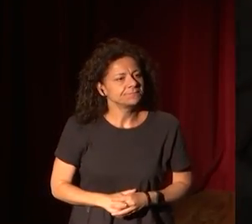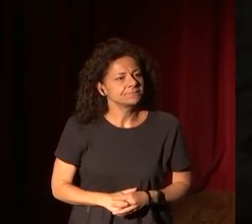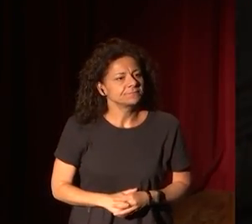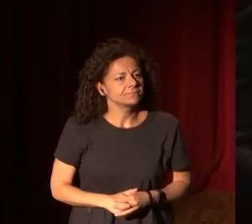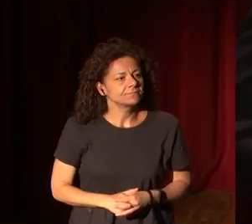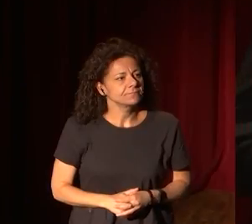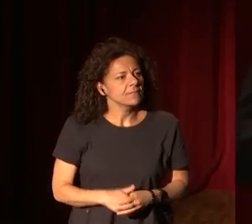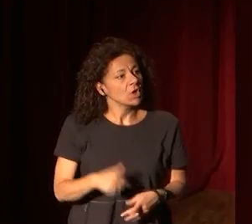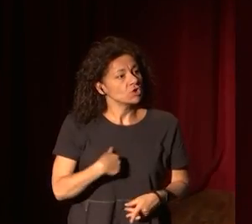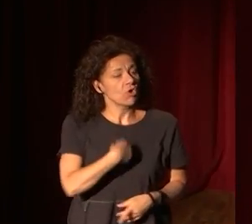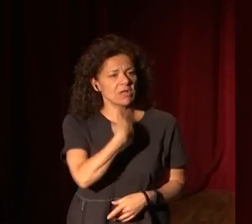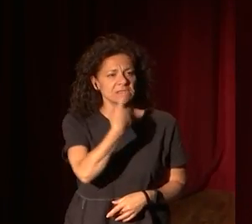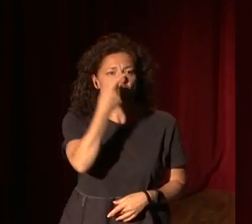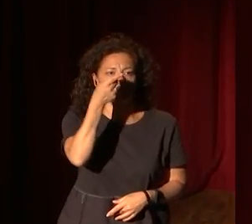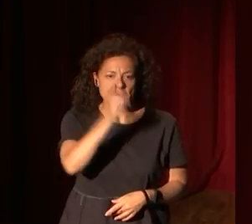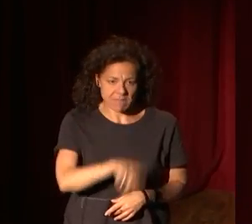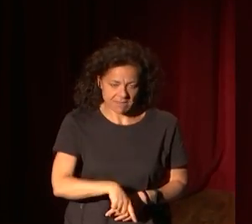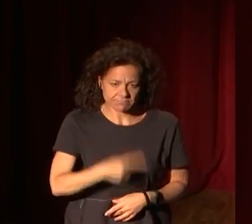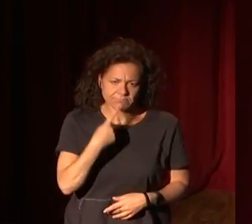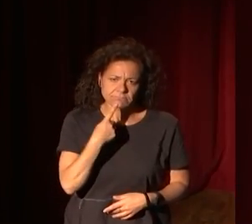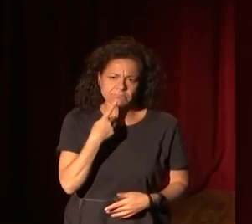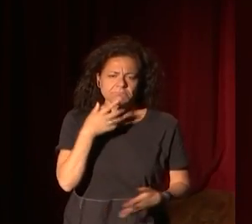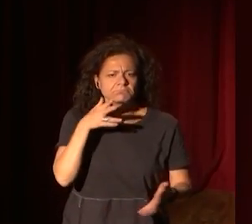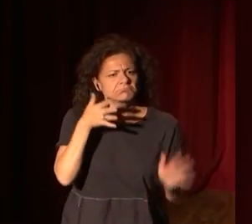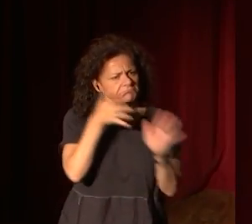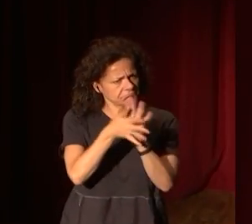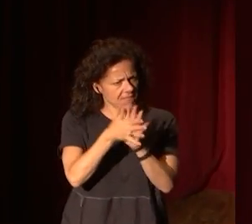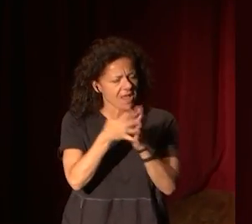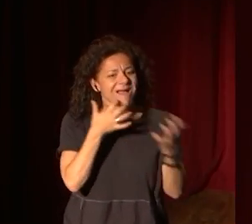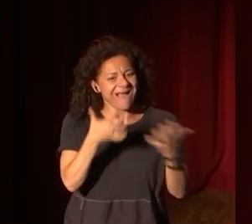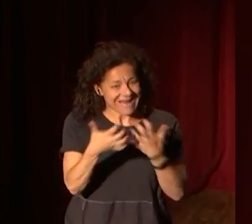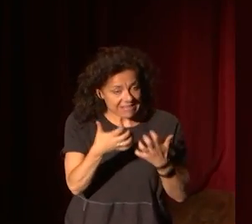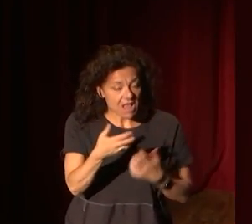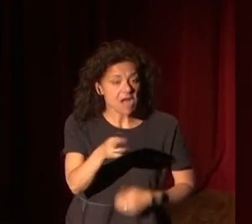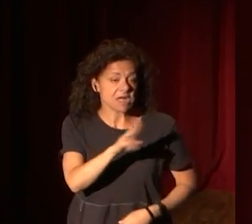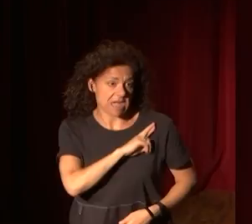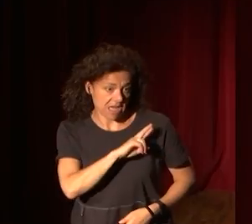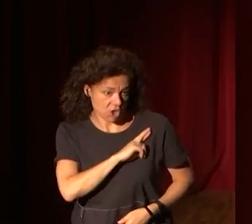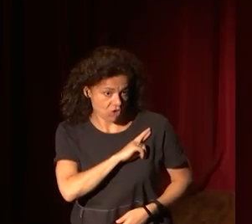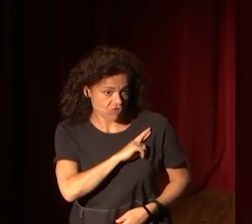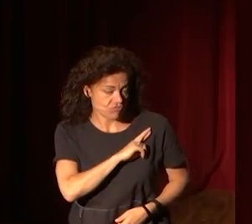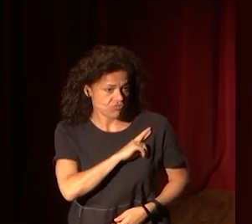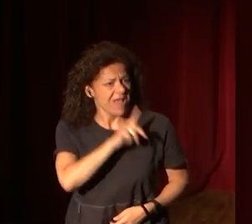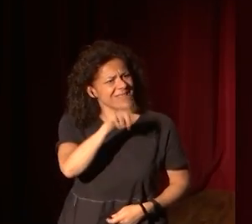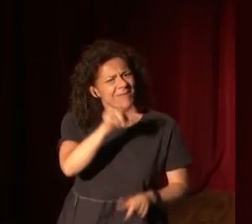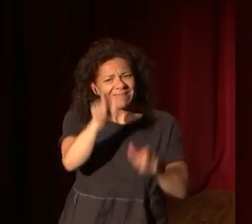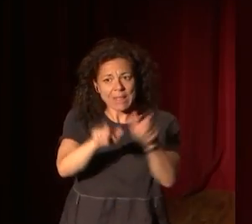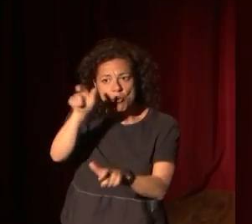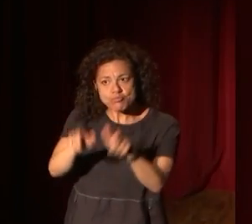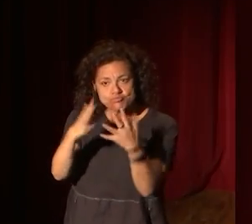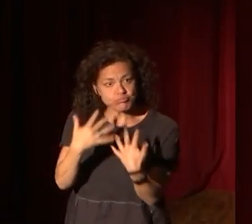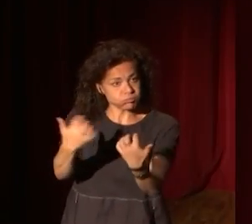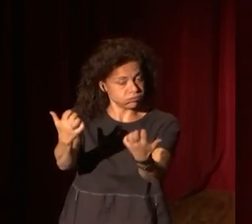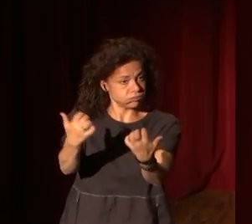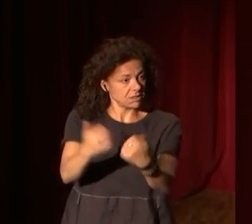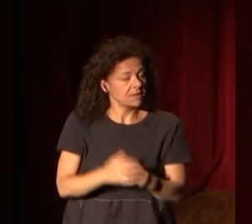Les digo también que voy a hablar de arte, voy a hablar de religión, voy a hablar de públicos, voy a hablar de